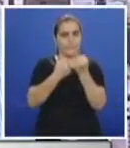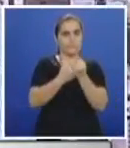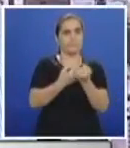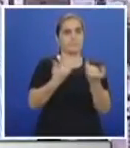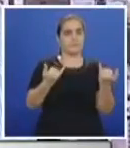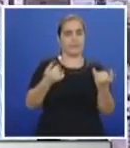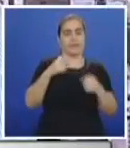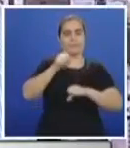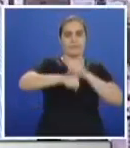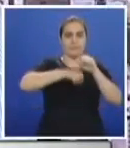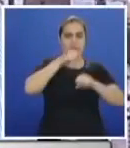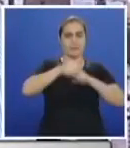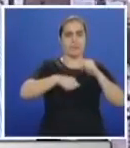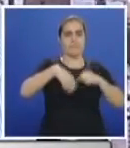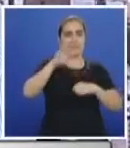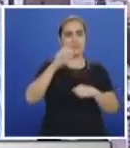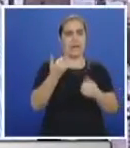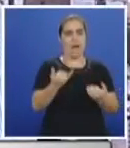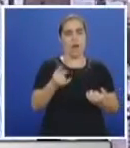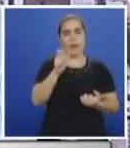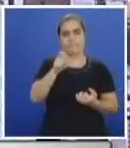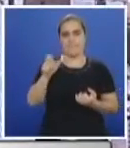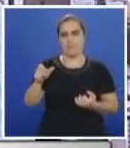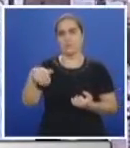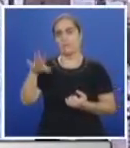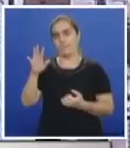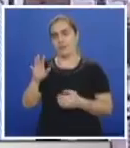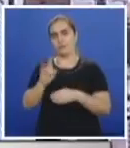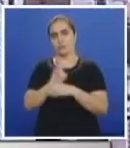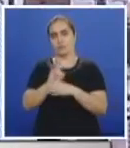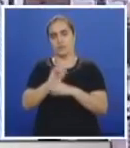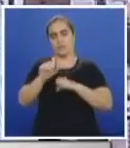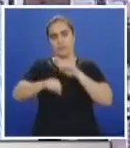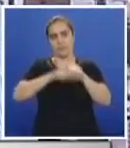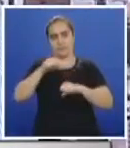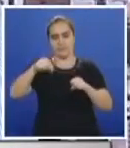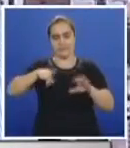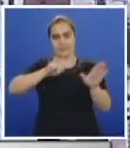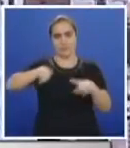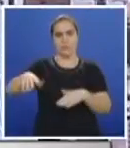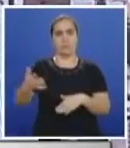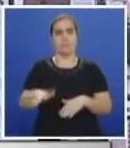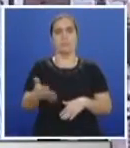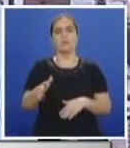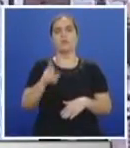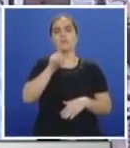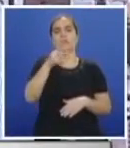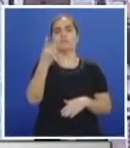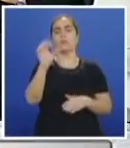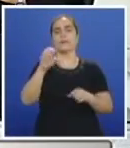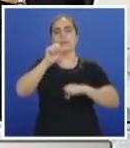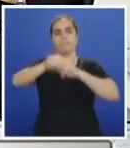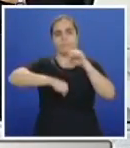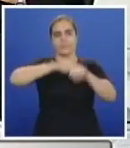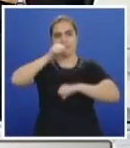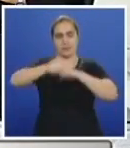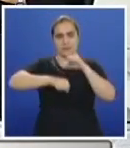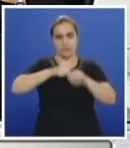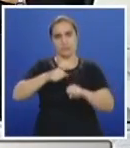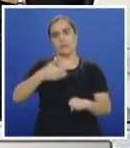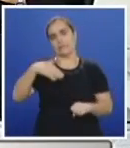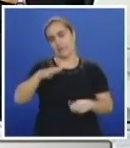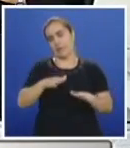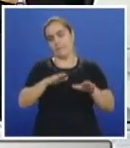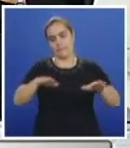mucho más grande. Y ahora la gente está llegando más en bicicleta. Con sorpresa recibimos este semestre más de 120 bicicletas. Tenemos un parque mucho más